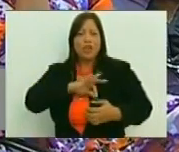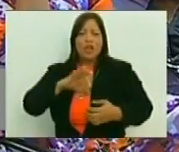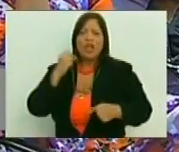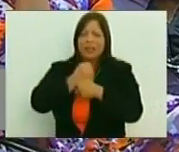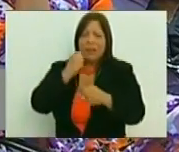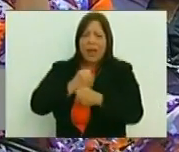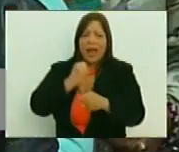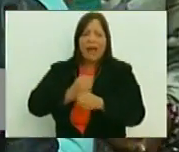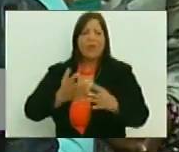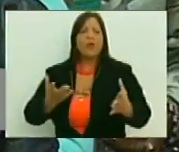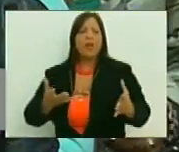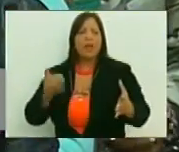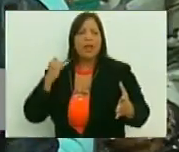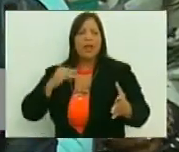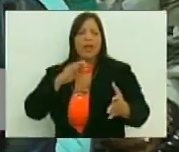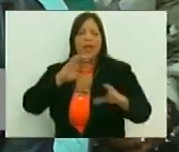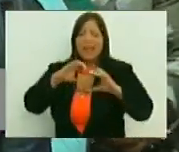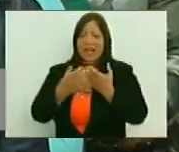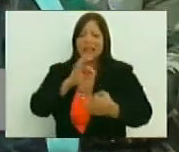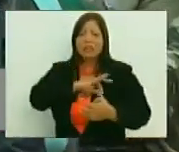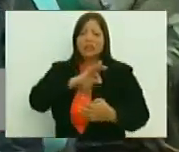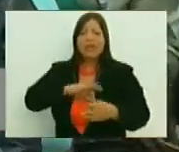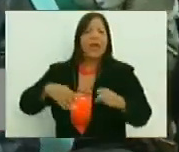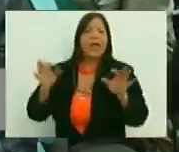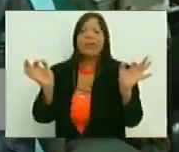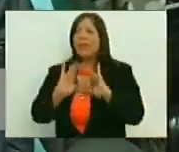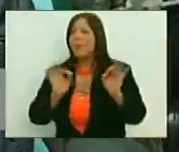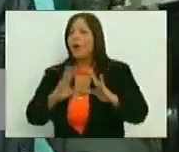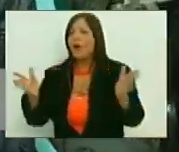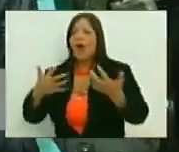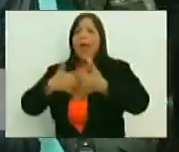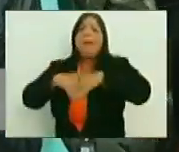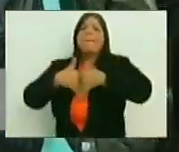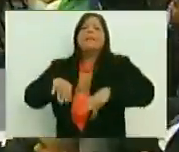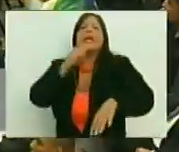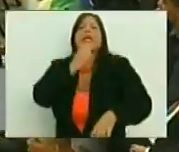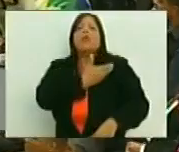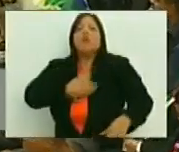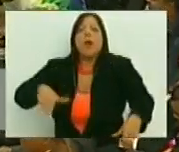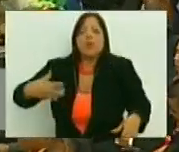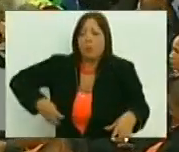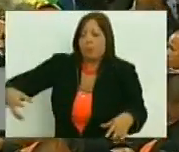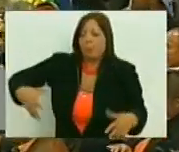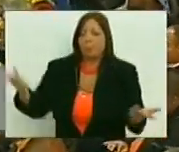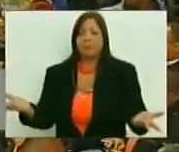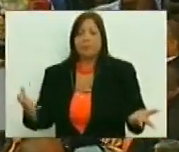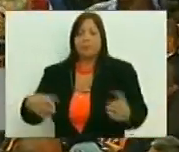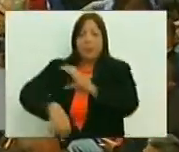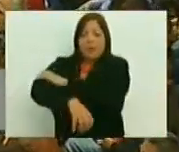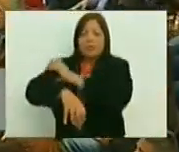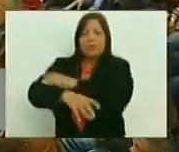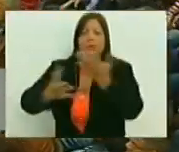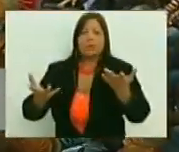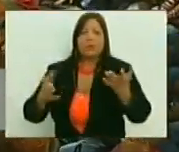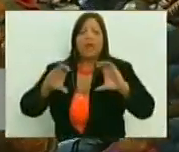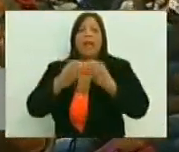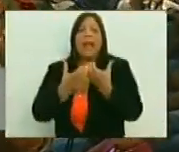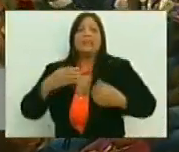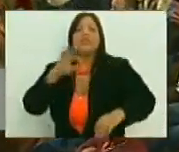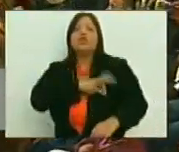trabajadora, como clase social, tampoco tenemos nada, las grandes empresas, todos lo han tenido de ellos, ni como clase,